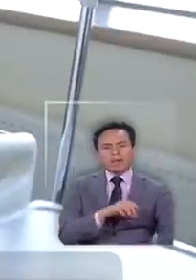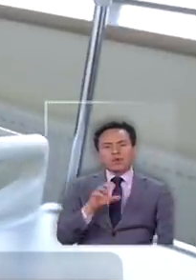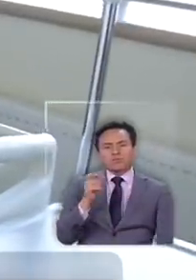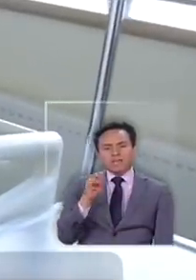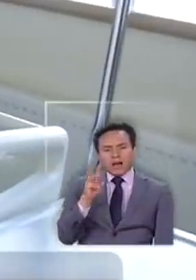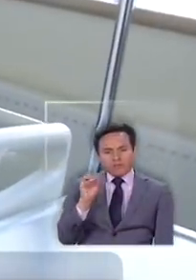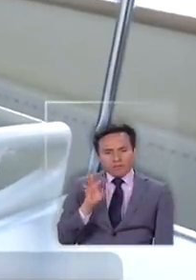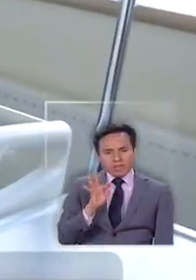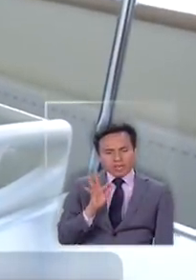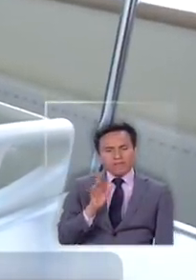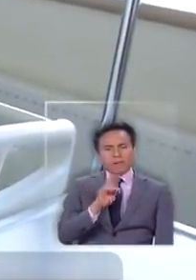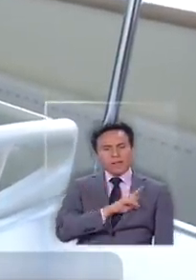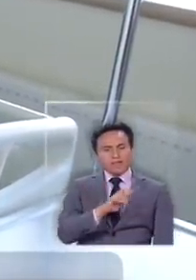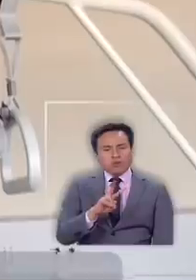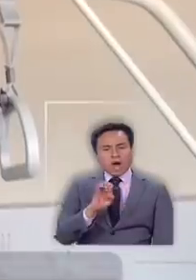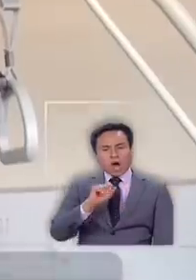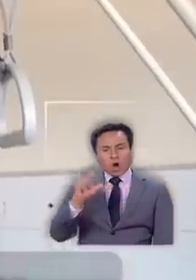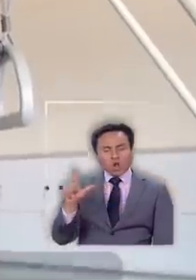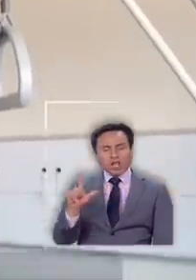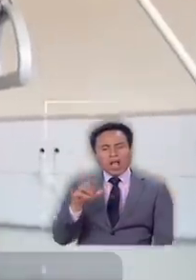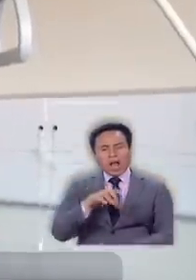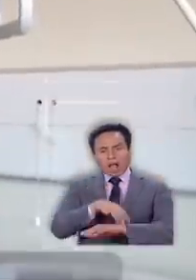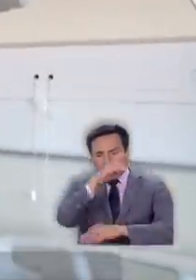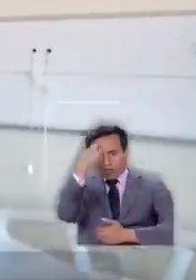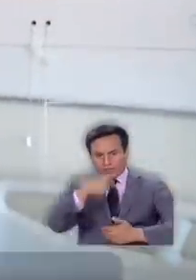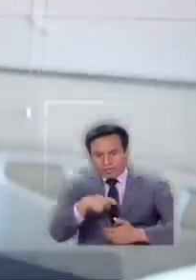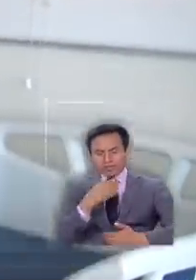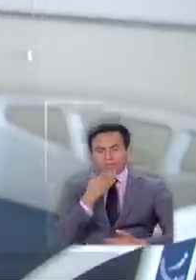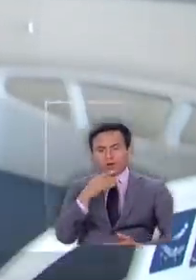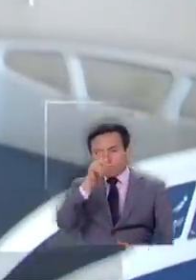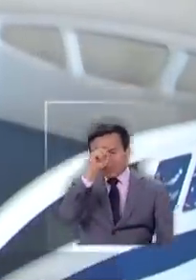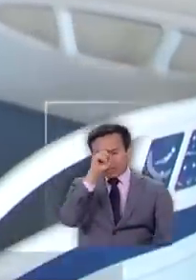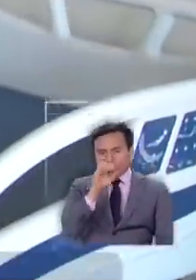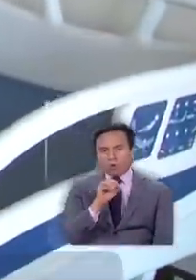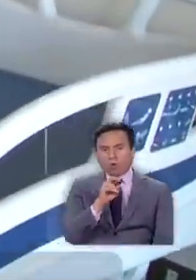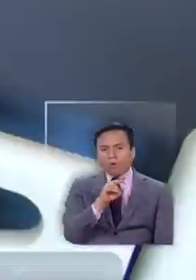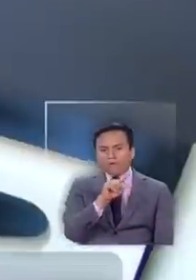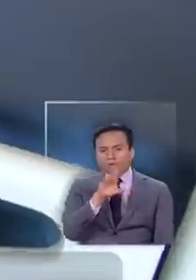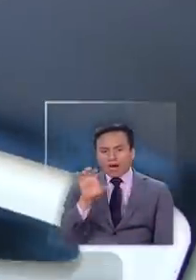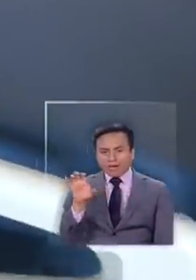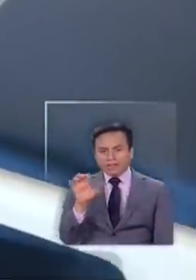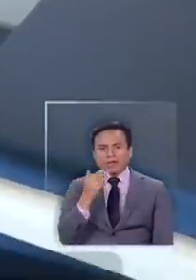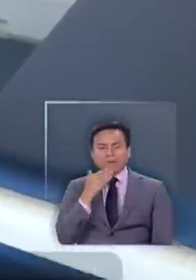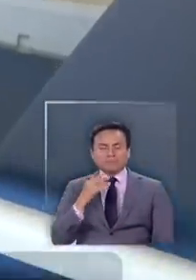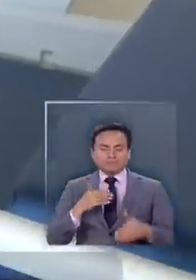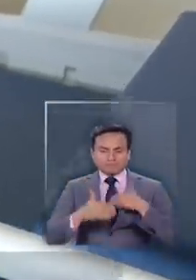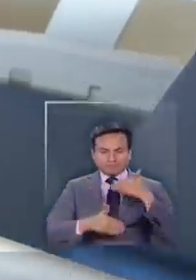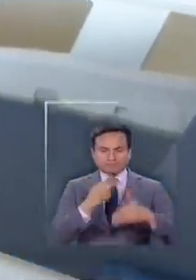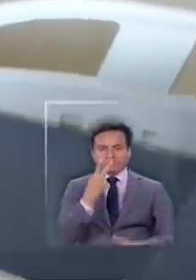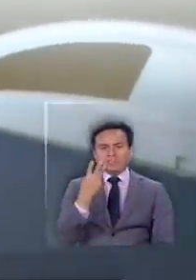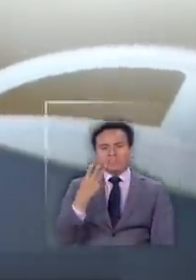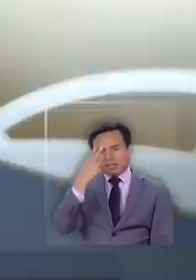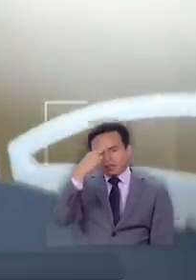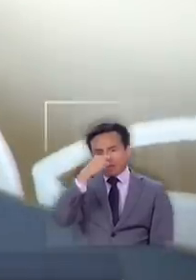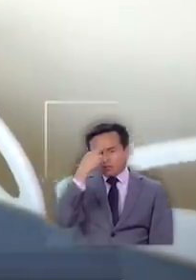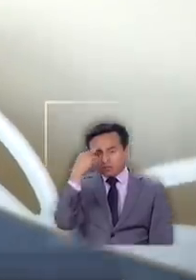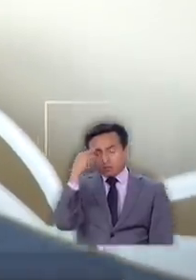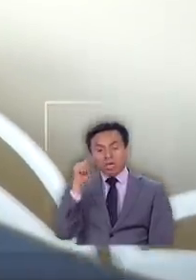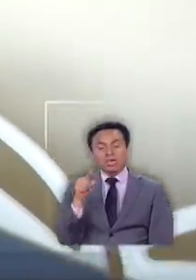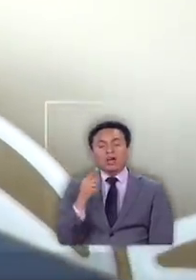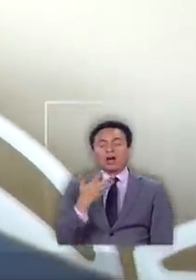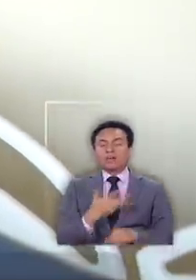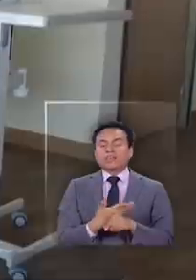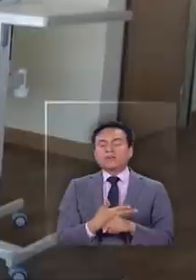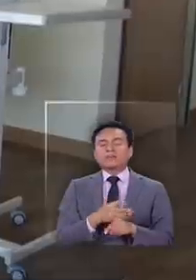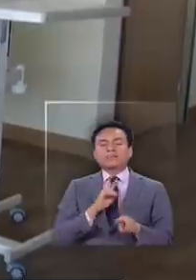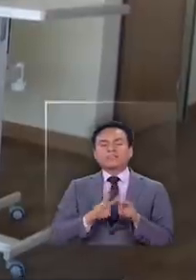Valparaíso el hospital de Angol en la Araucanía y el hospital de Ovalle puesto en marcha el 23 de marzo a ello se